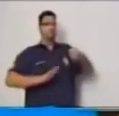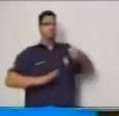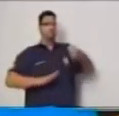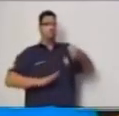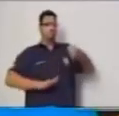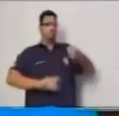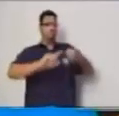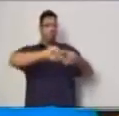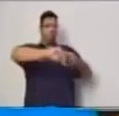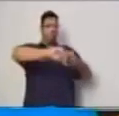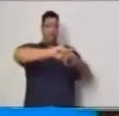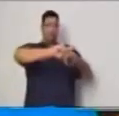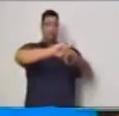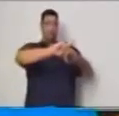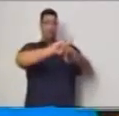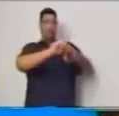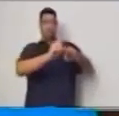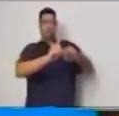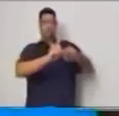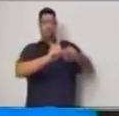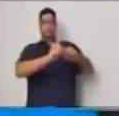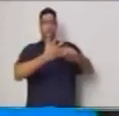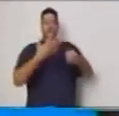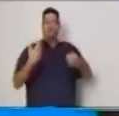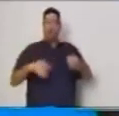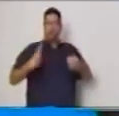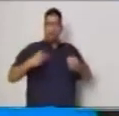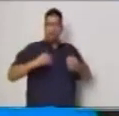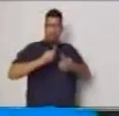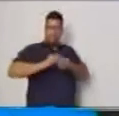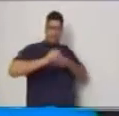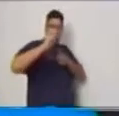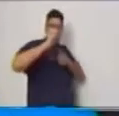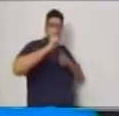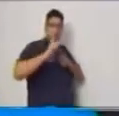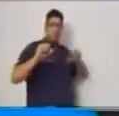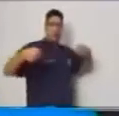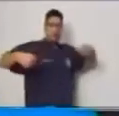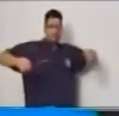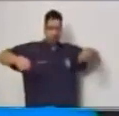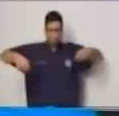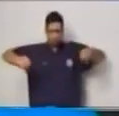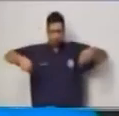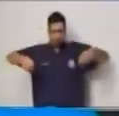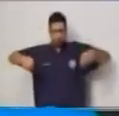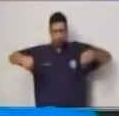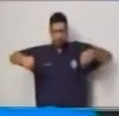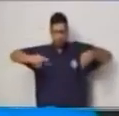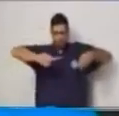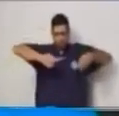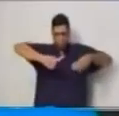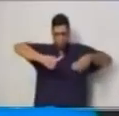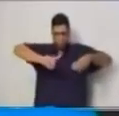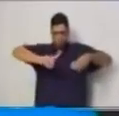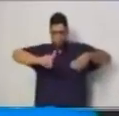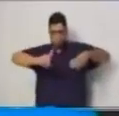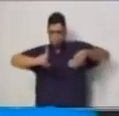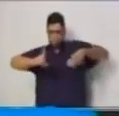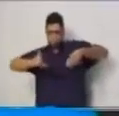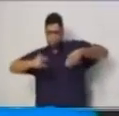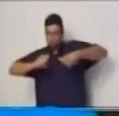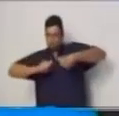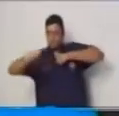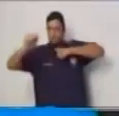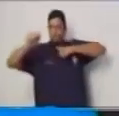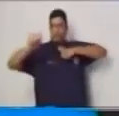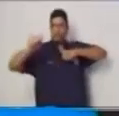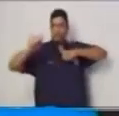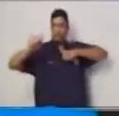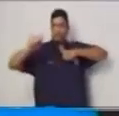determinados estudiantes o las calificaciones que se obtienen quiero contarte que en una escuela